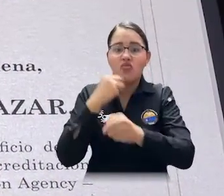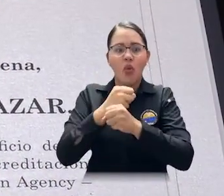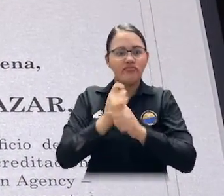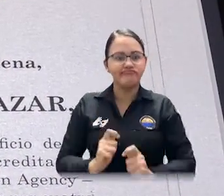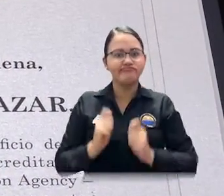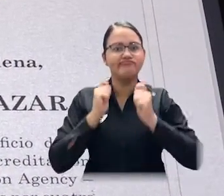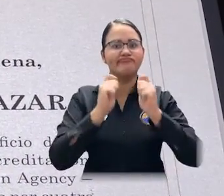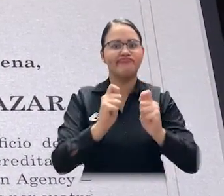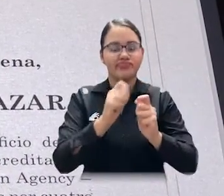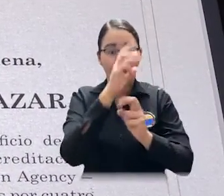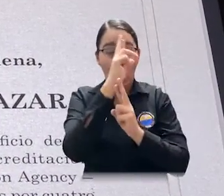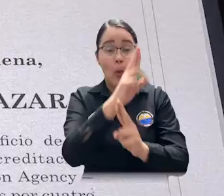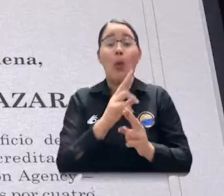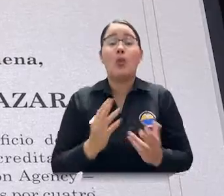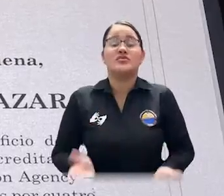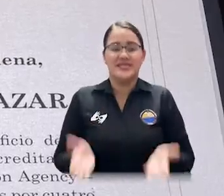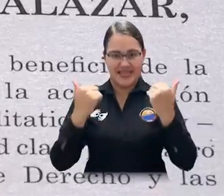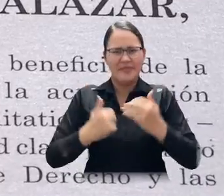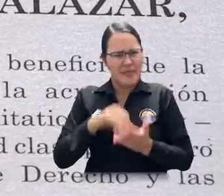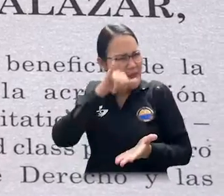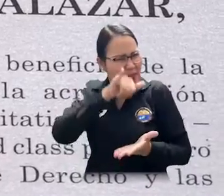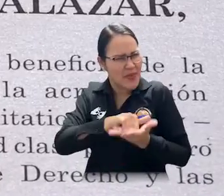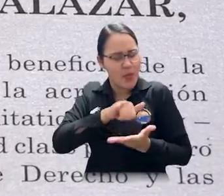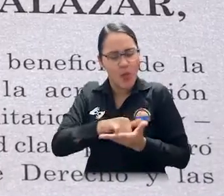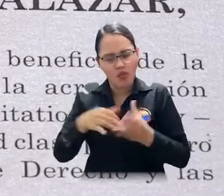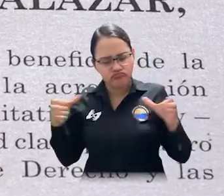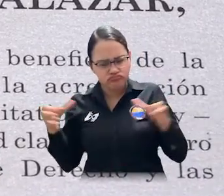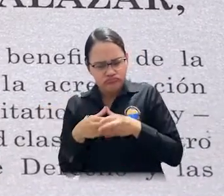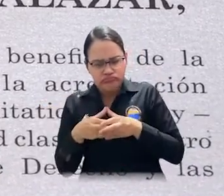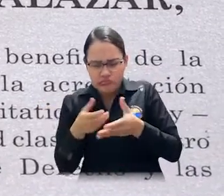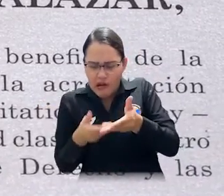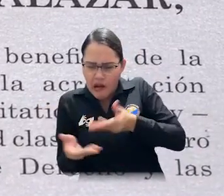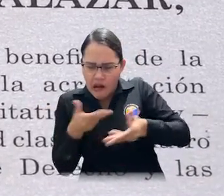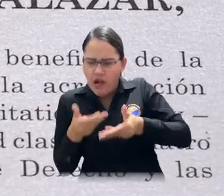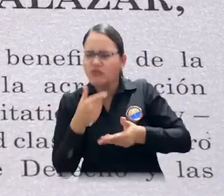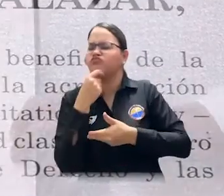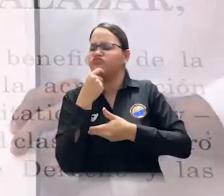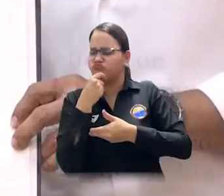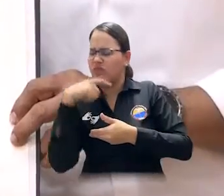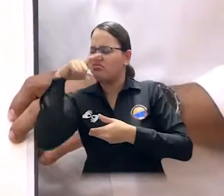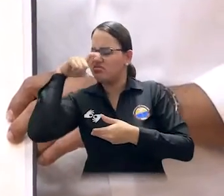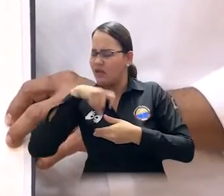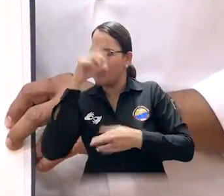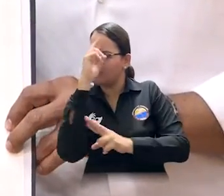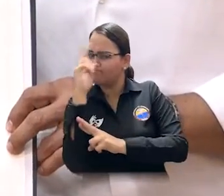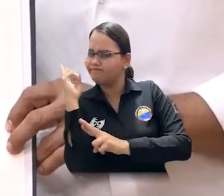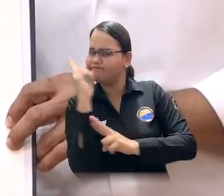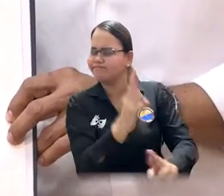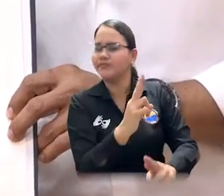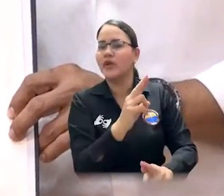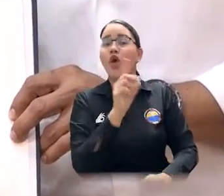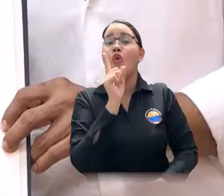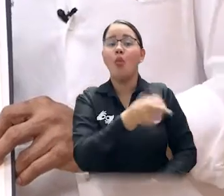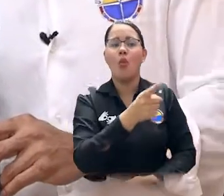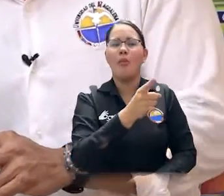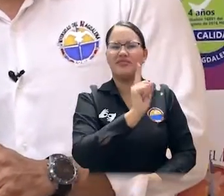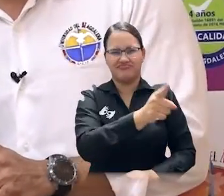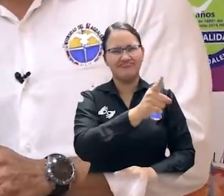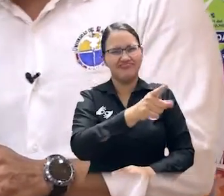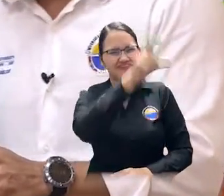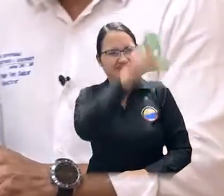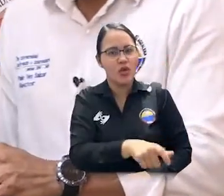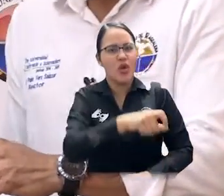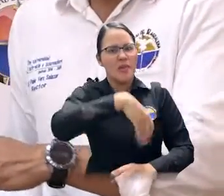Nacional pues tomaran la decisión mayoritariamente. Señor rector, doctor Pablo Vera, un placer y un honor en nombre de todo el equipo de